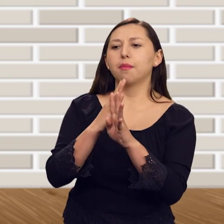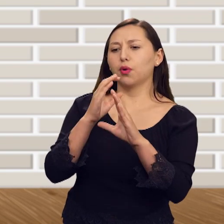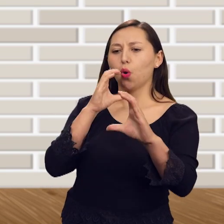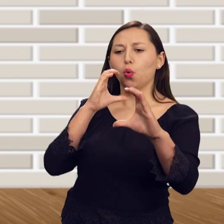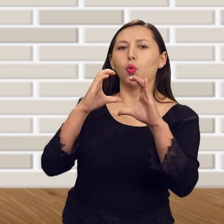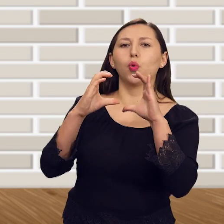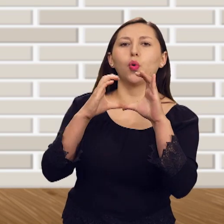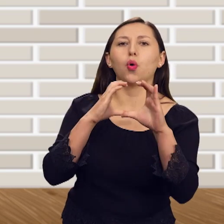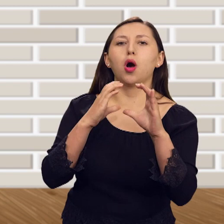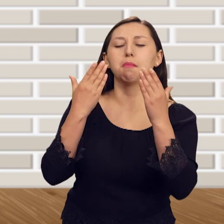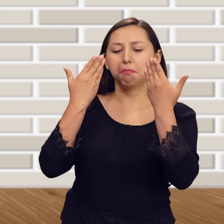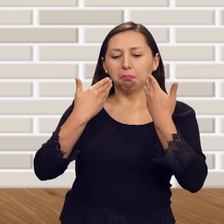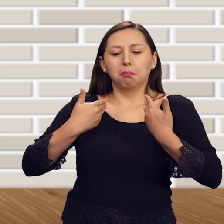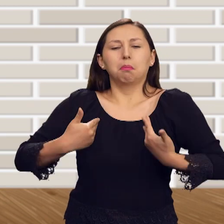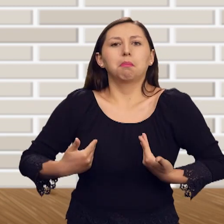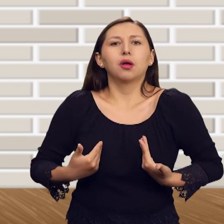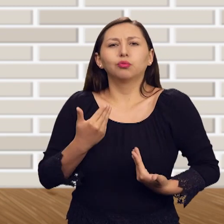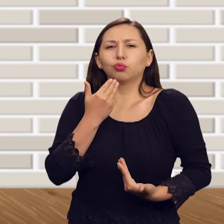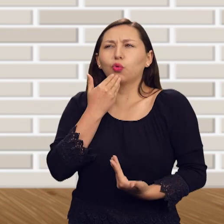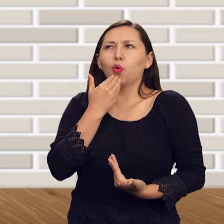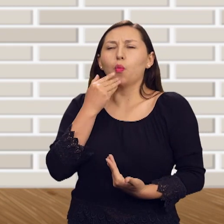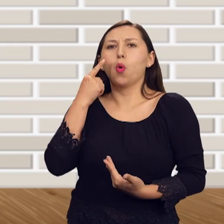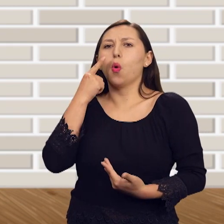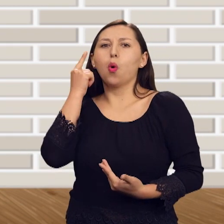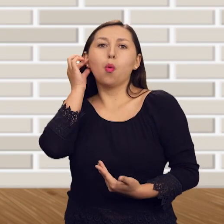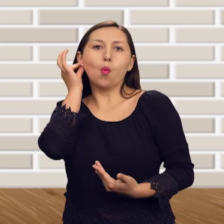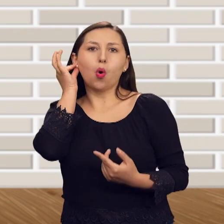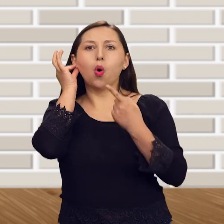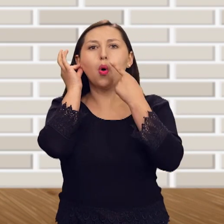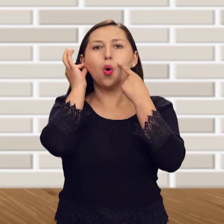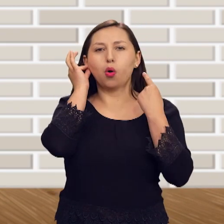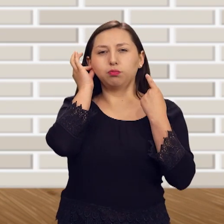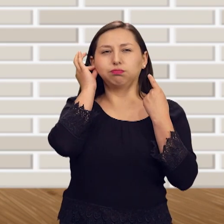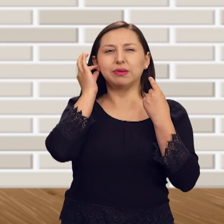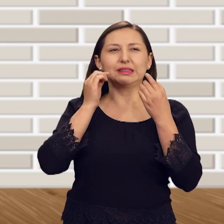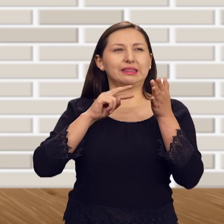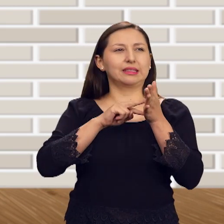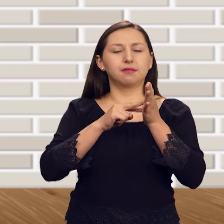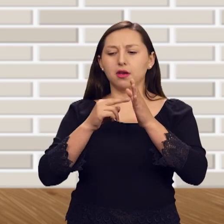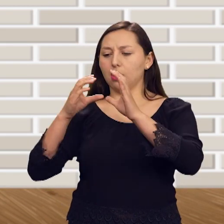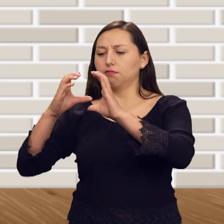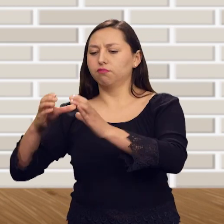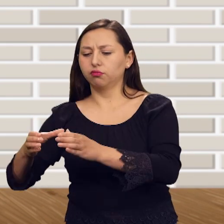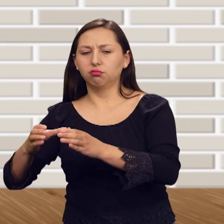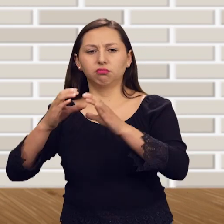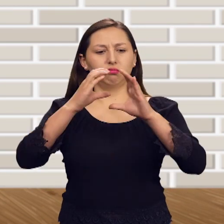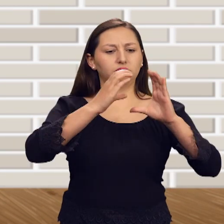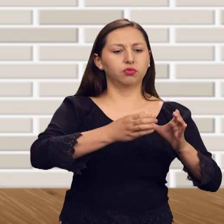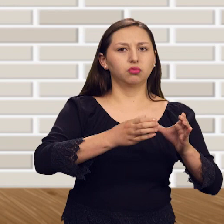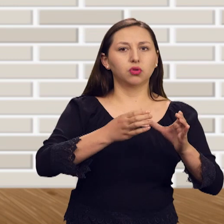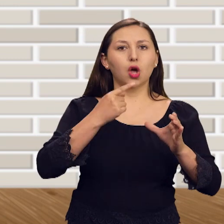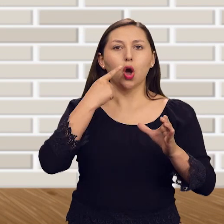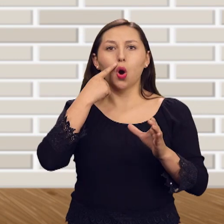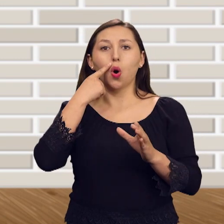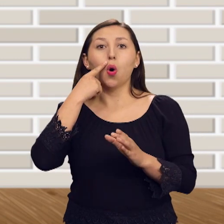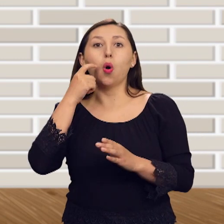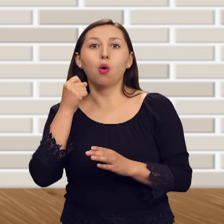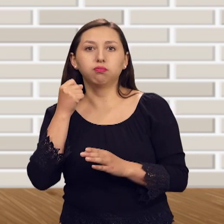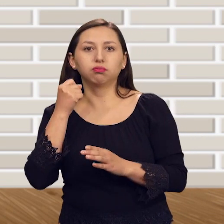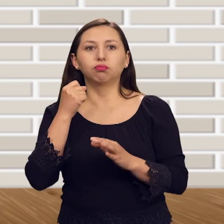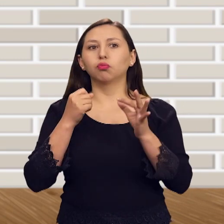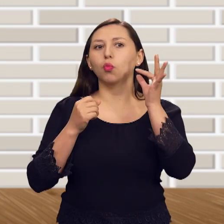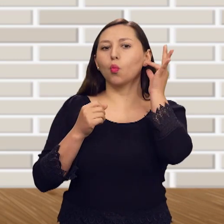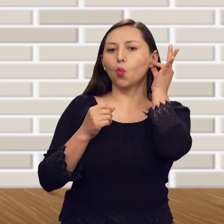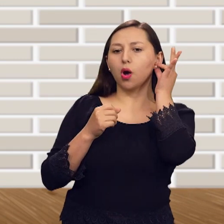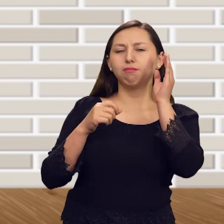personas. A partir de los estereotipos, se intenta encasillar a las personas en categorías positivas